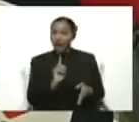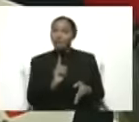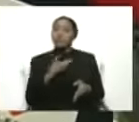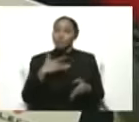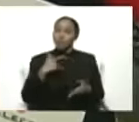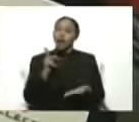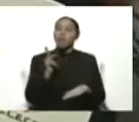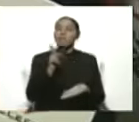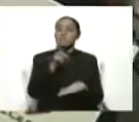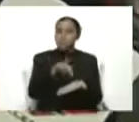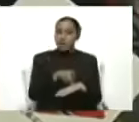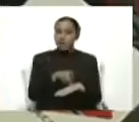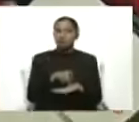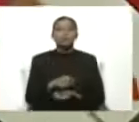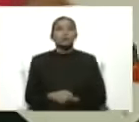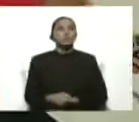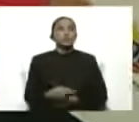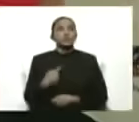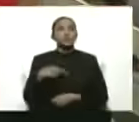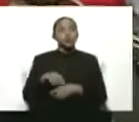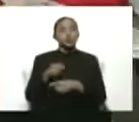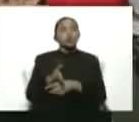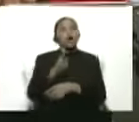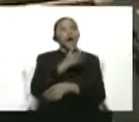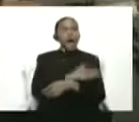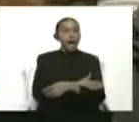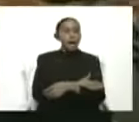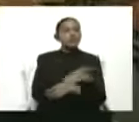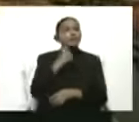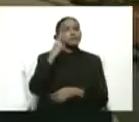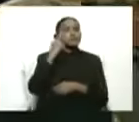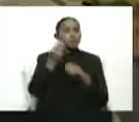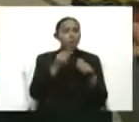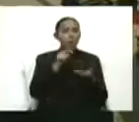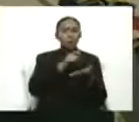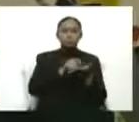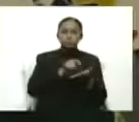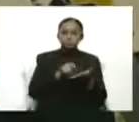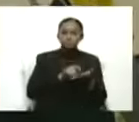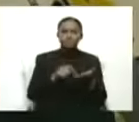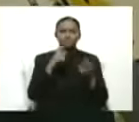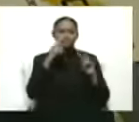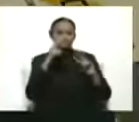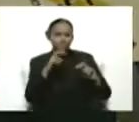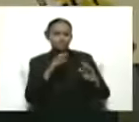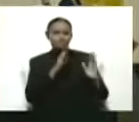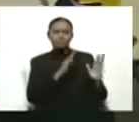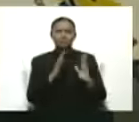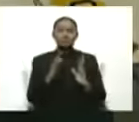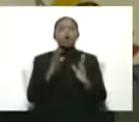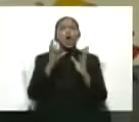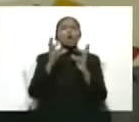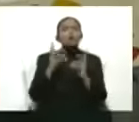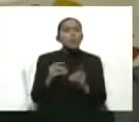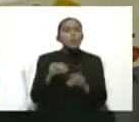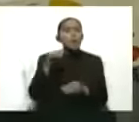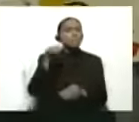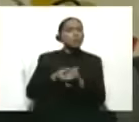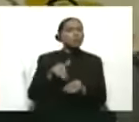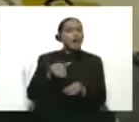bueno, lo hemos estudiado, donde hay más número de votantes, donde hay